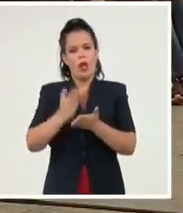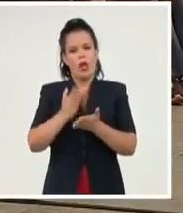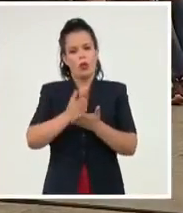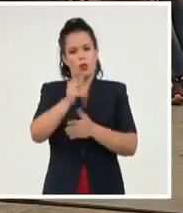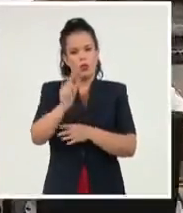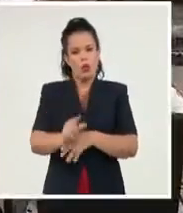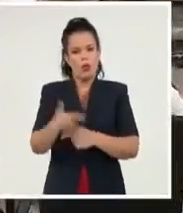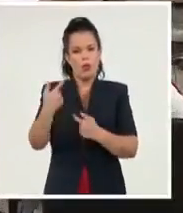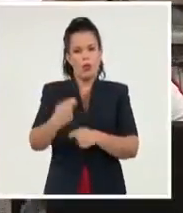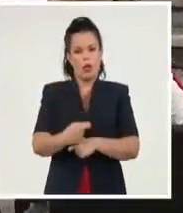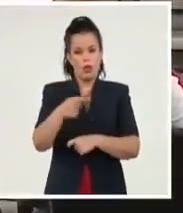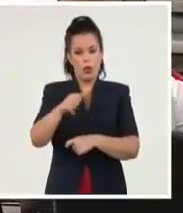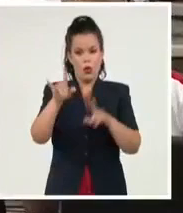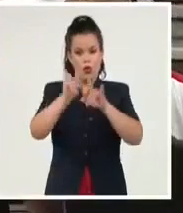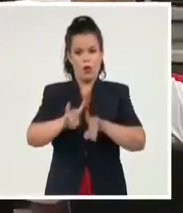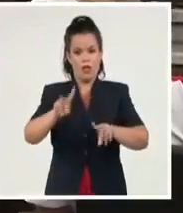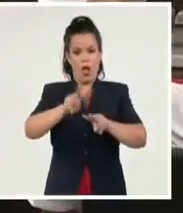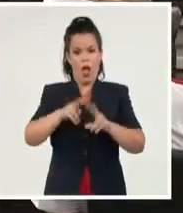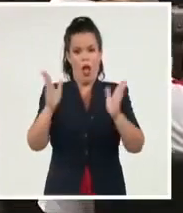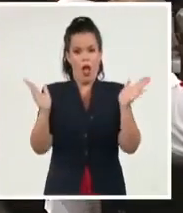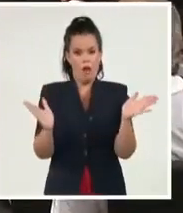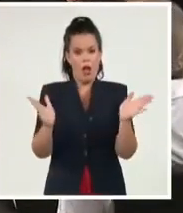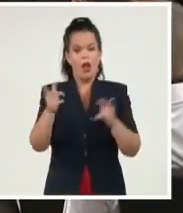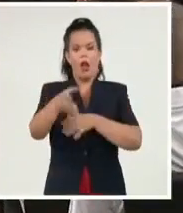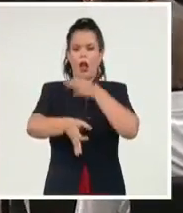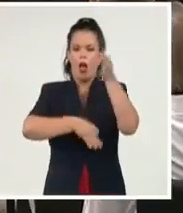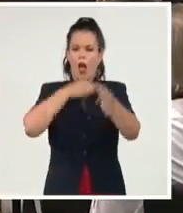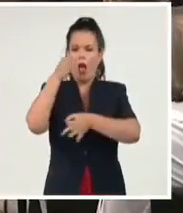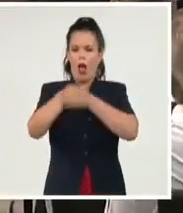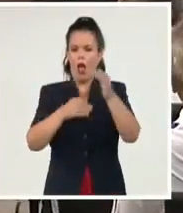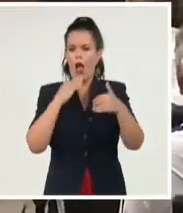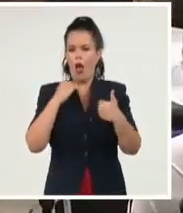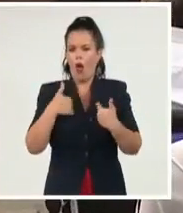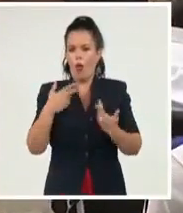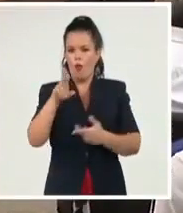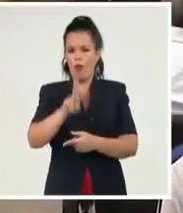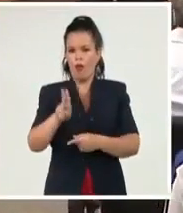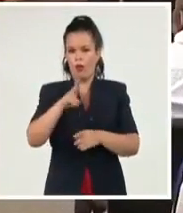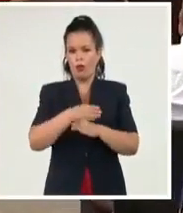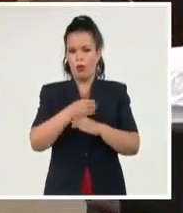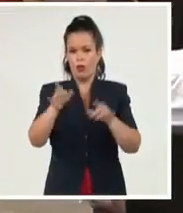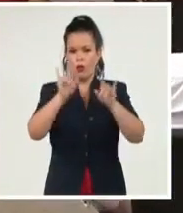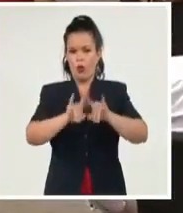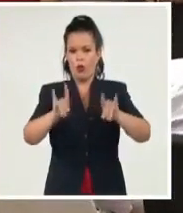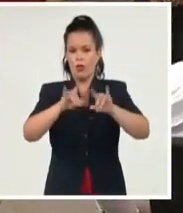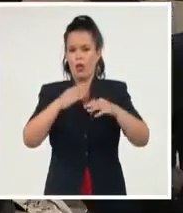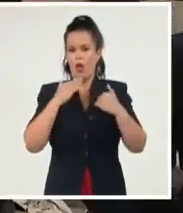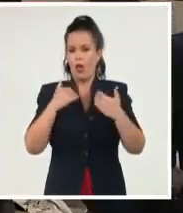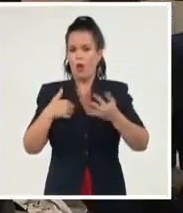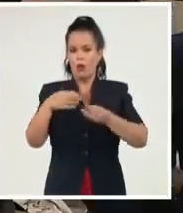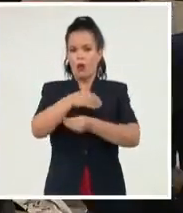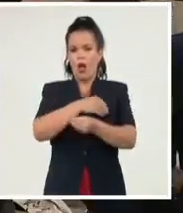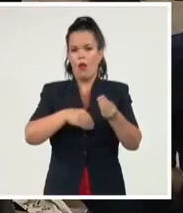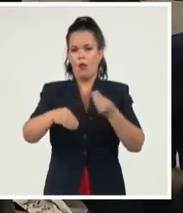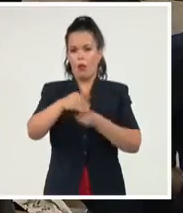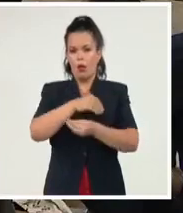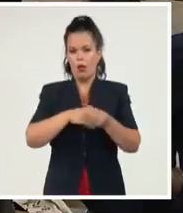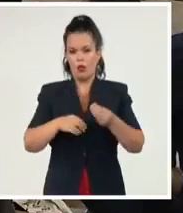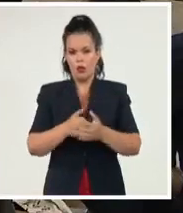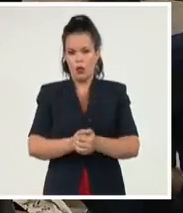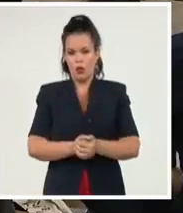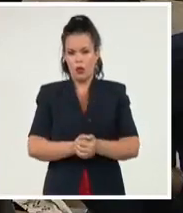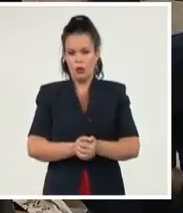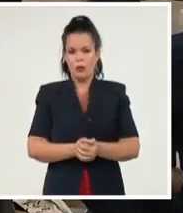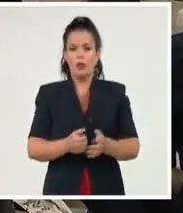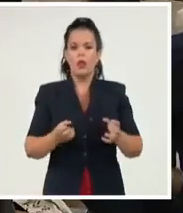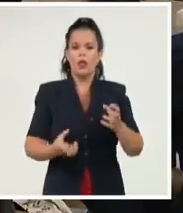Santana, valoró la labor realizada por las universidades en la transformación de las comunidades y la recuperación de las brigadas